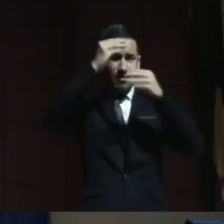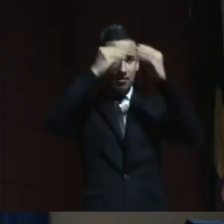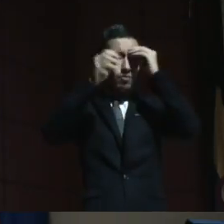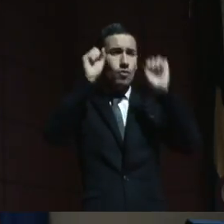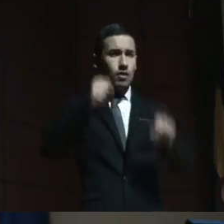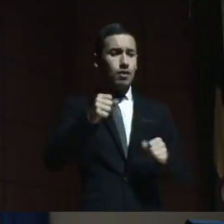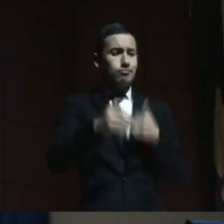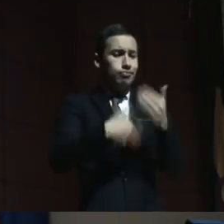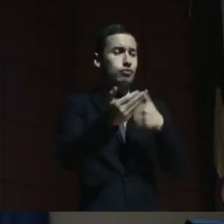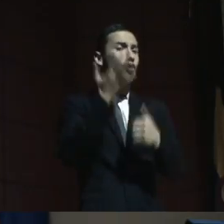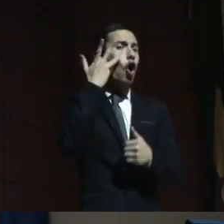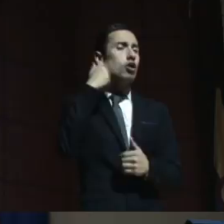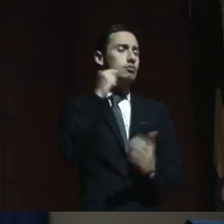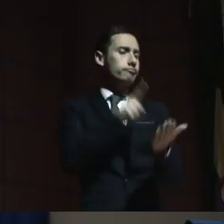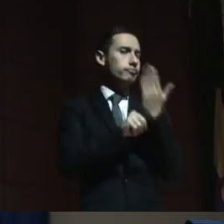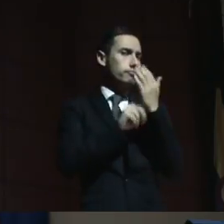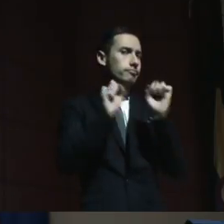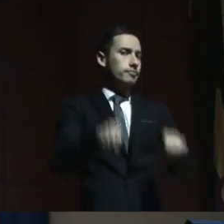días nos lo demuestran.